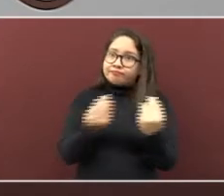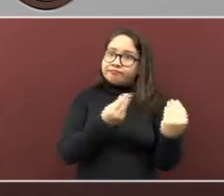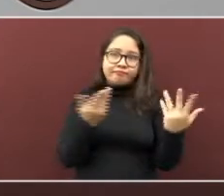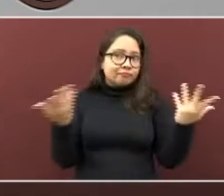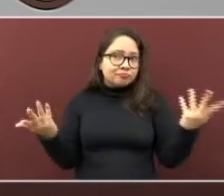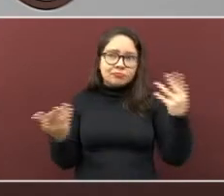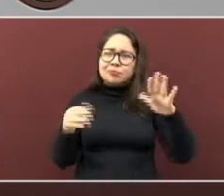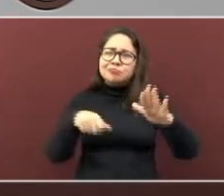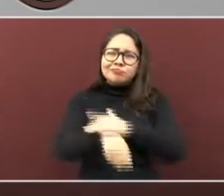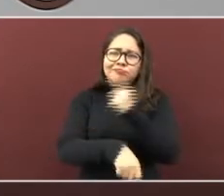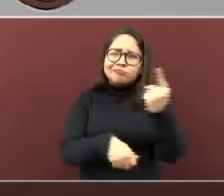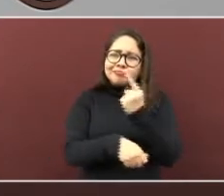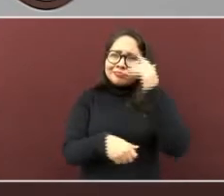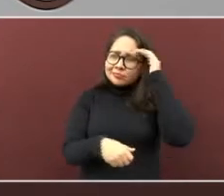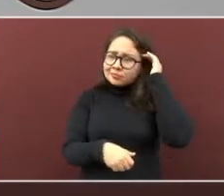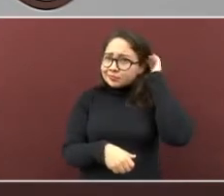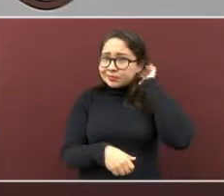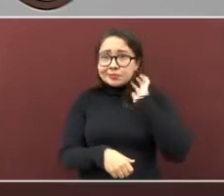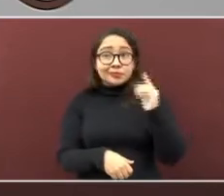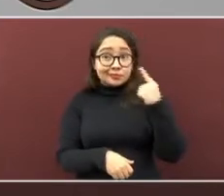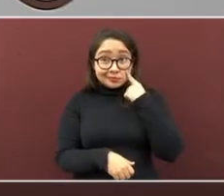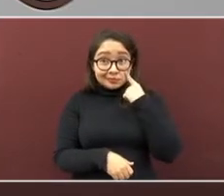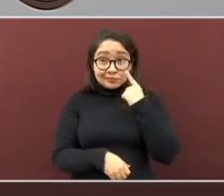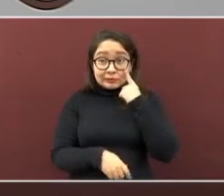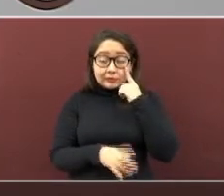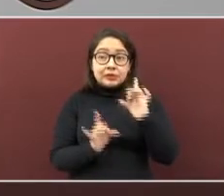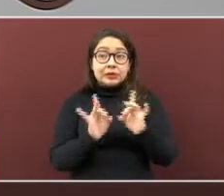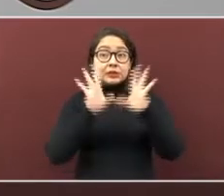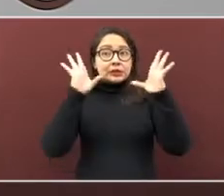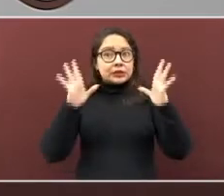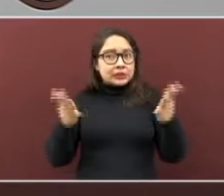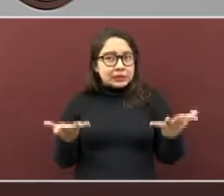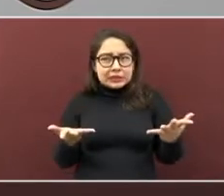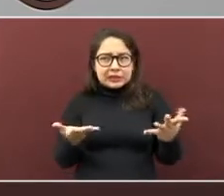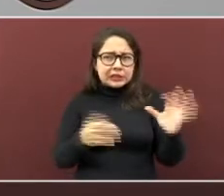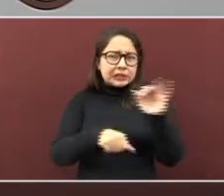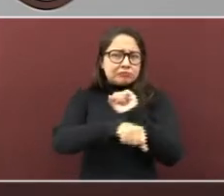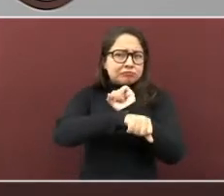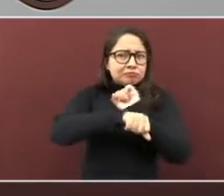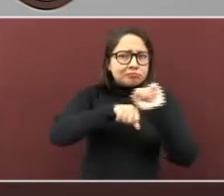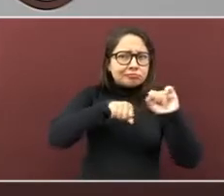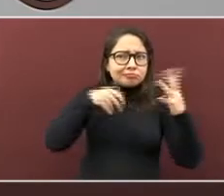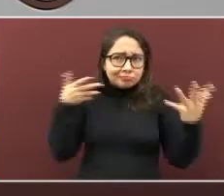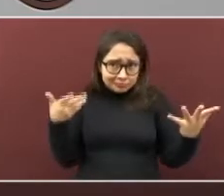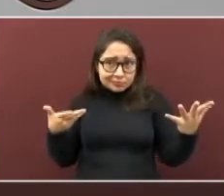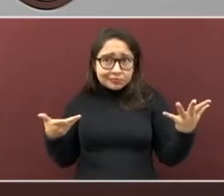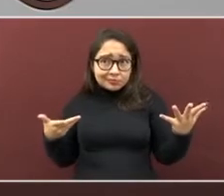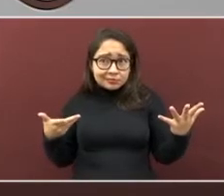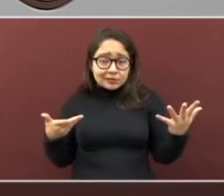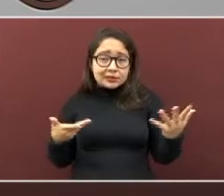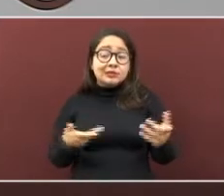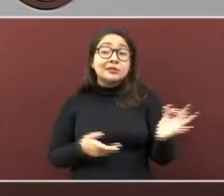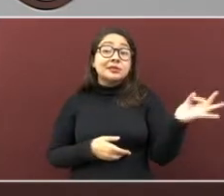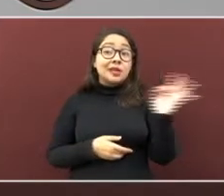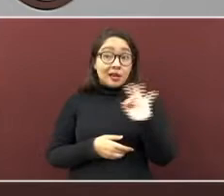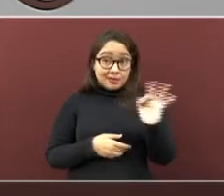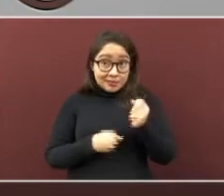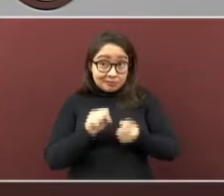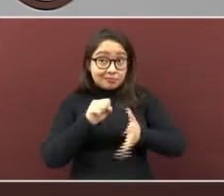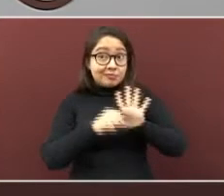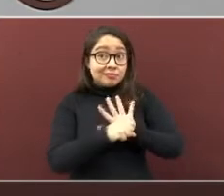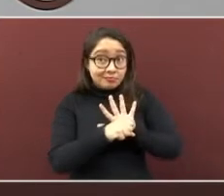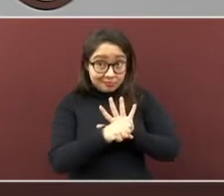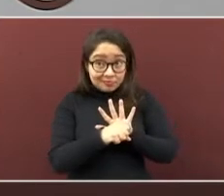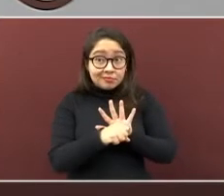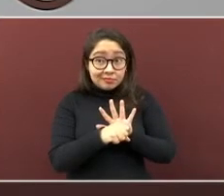Porque, miren ustedes, cualquier síntoma, por pequeño que sea, puede ser COVID-19,